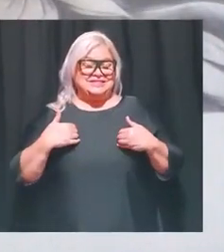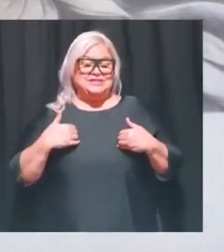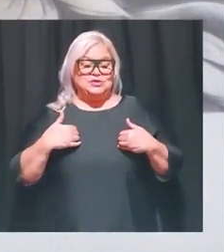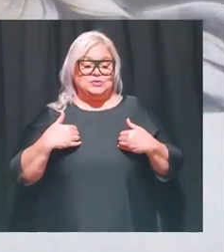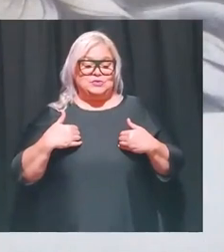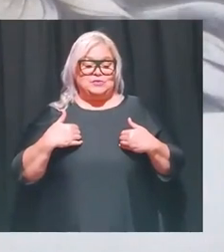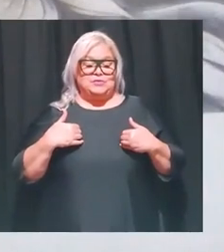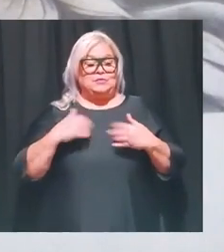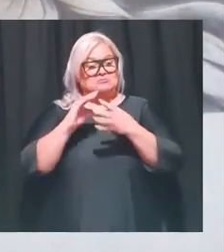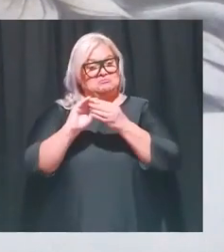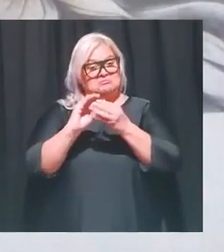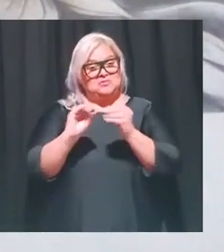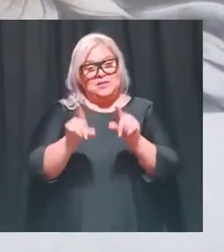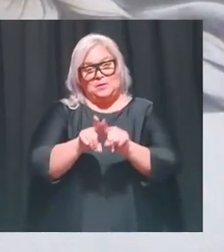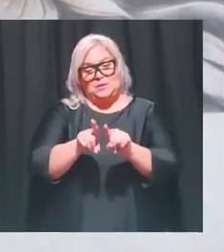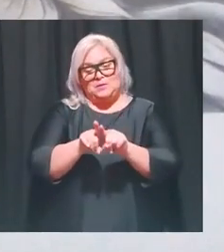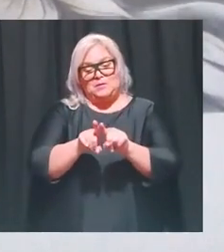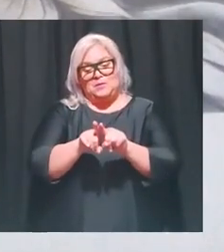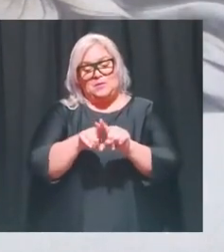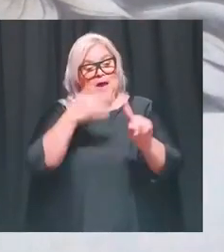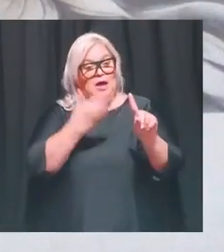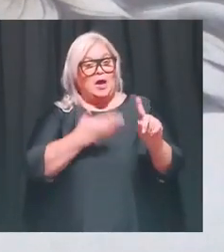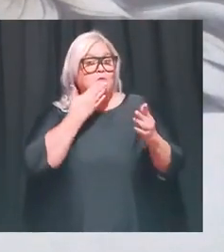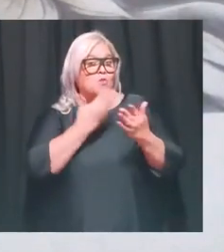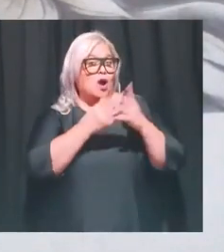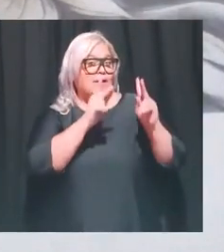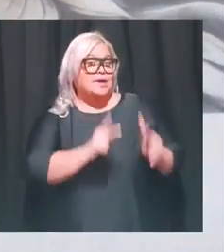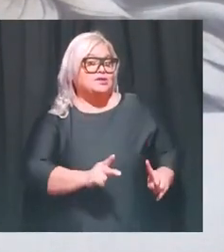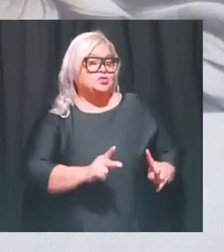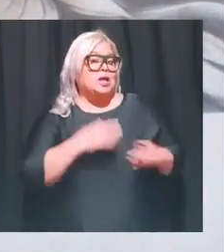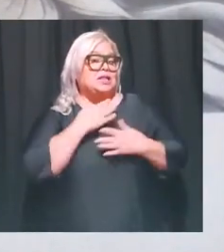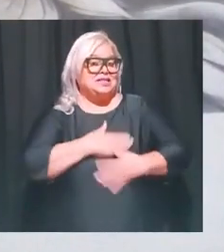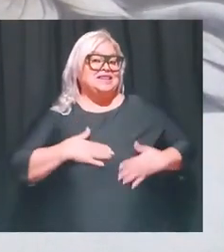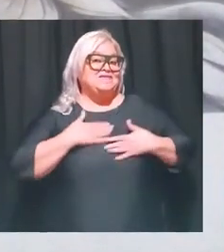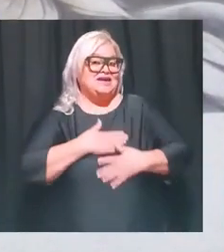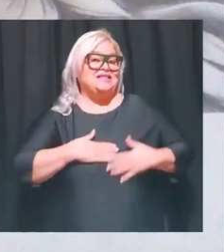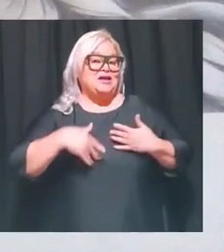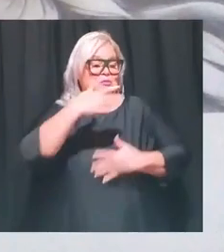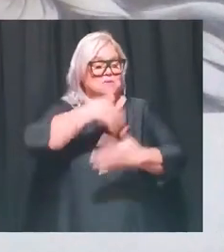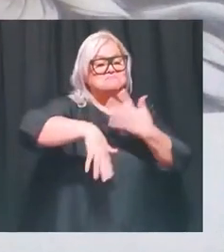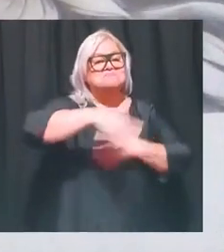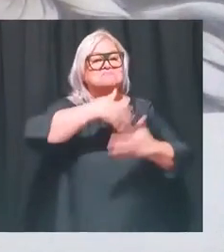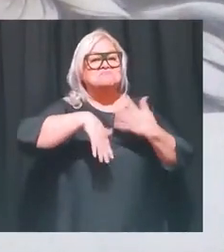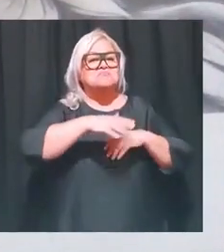dijo que es súper buena persona y bien divertida para tener alrededor que es una persona que como